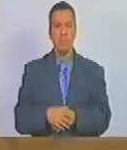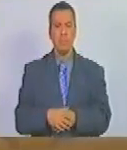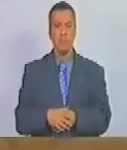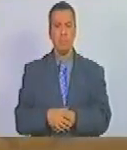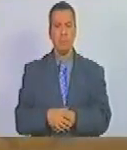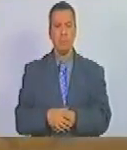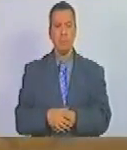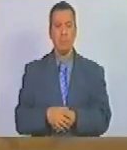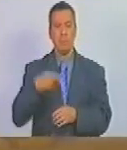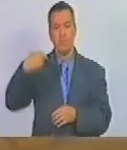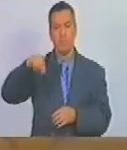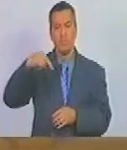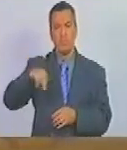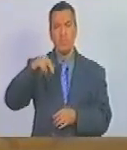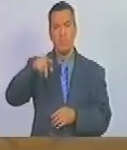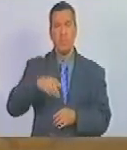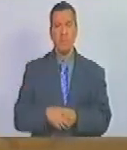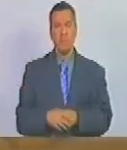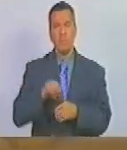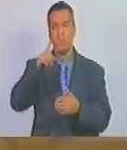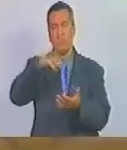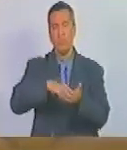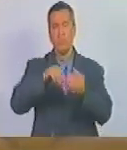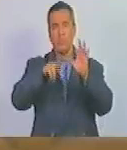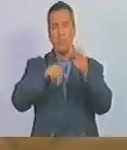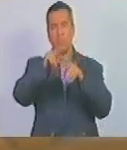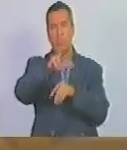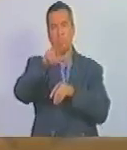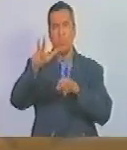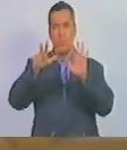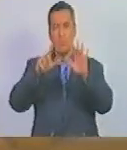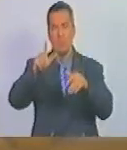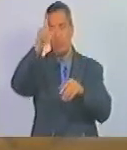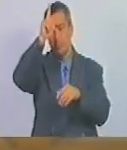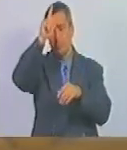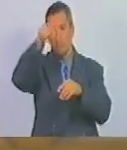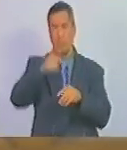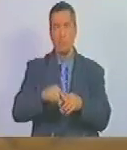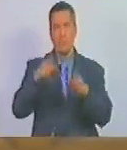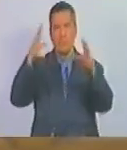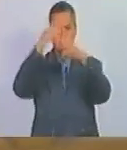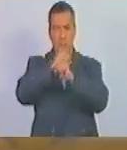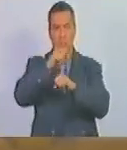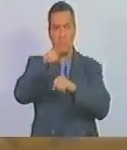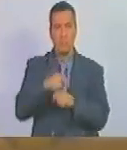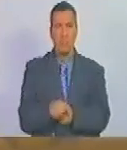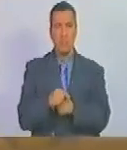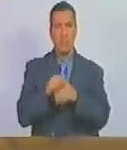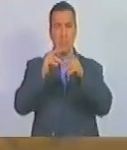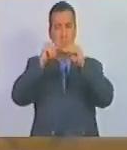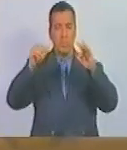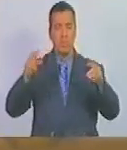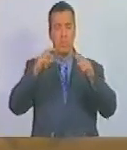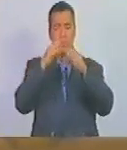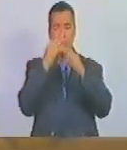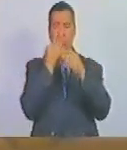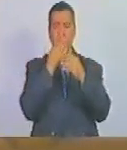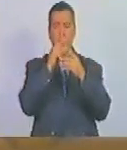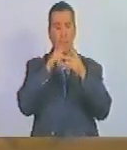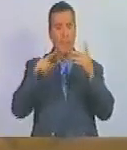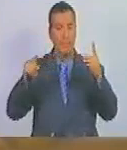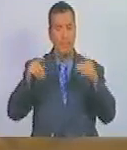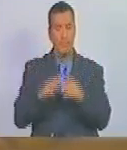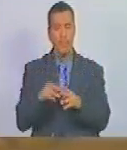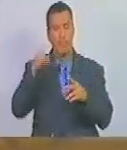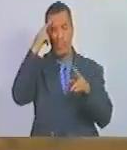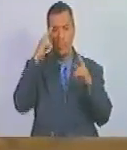en noviembre de 1938 en Alemania en la famosa noche de los cristales rotos eso que